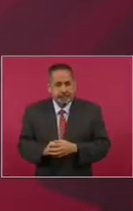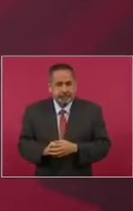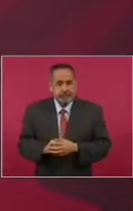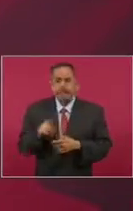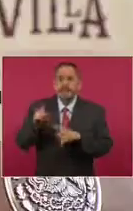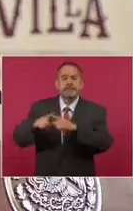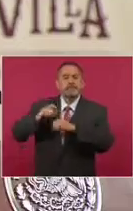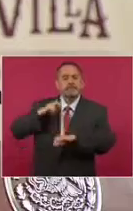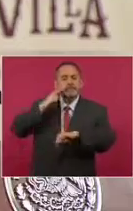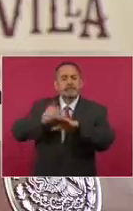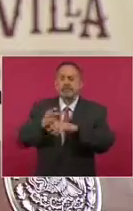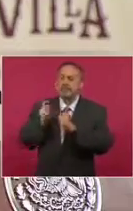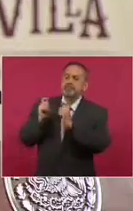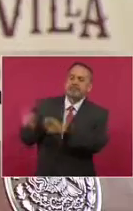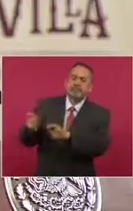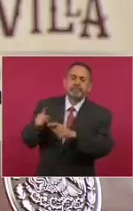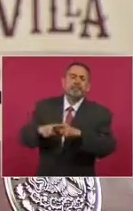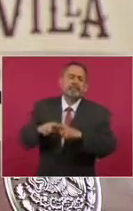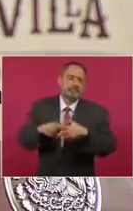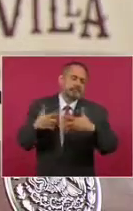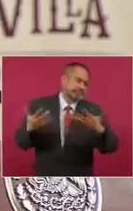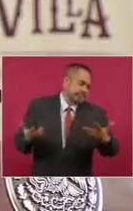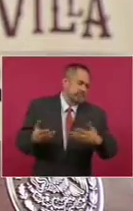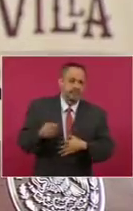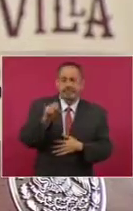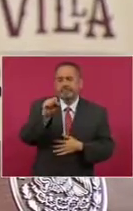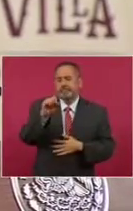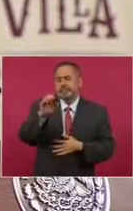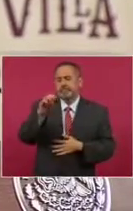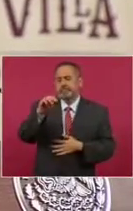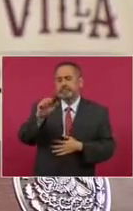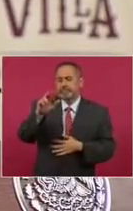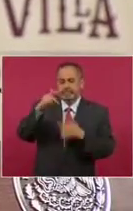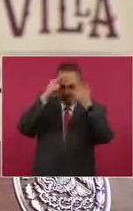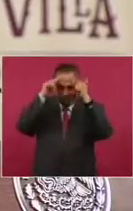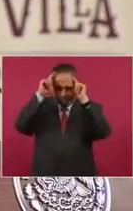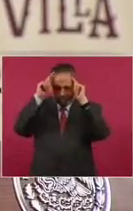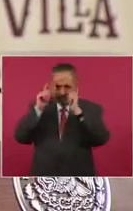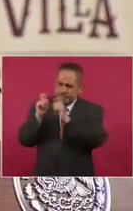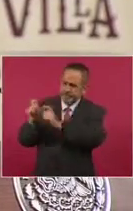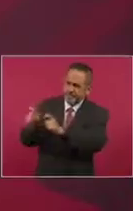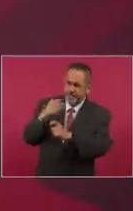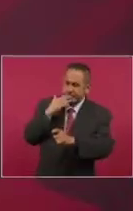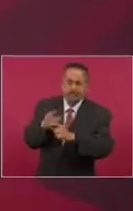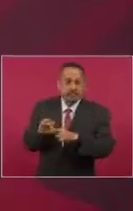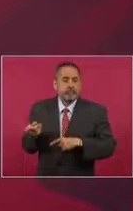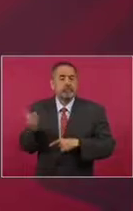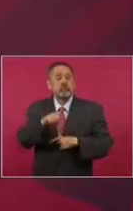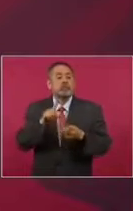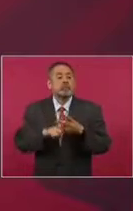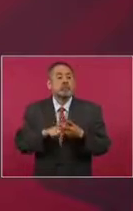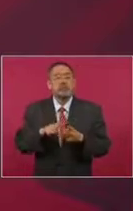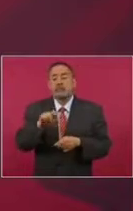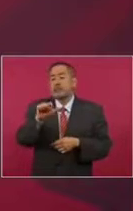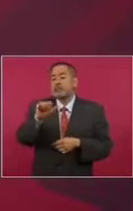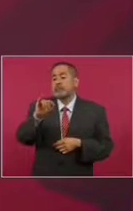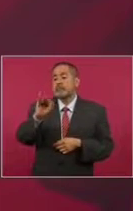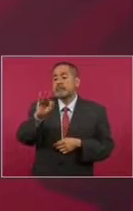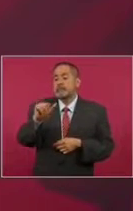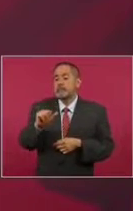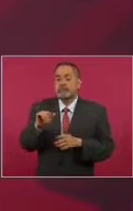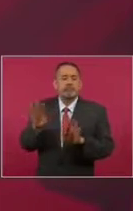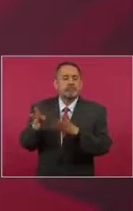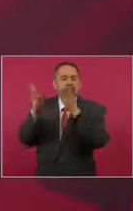manejando la Secretaría de Marina. Y el otro aeropuerto, Felipe Ángeles, pues